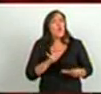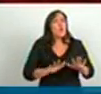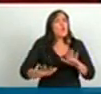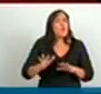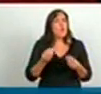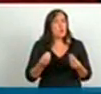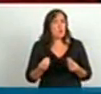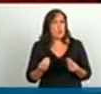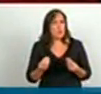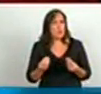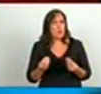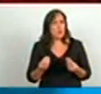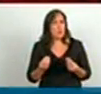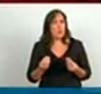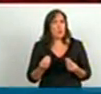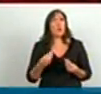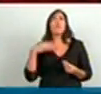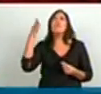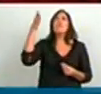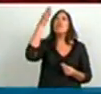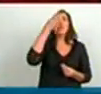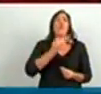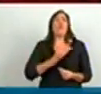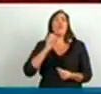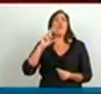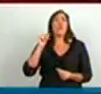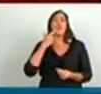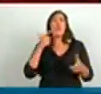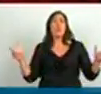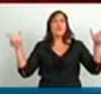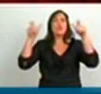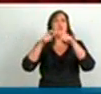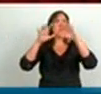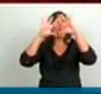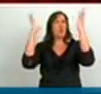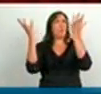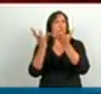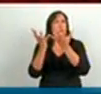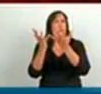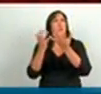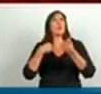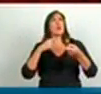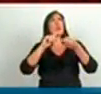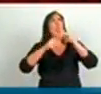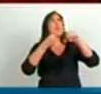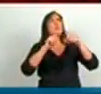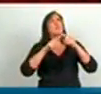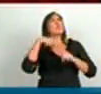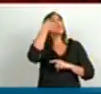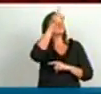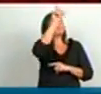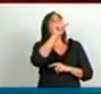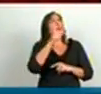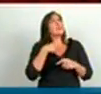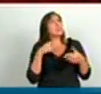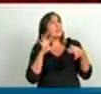El hecho de recorrer foros internacionales, el hecho de fortalecer nuestras relaciones con los países hermanos